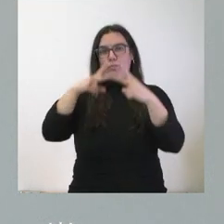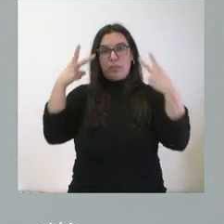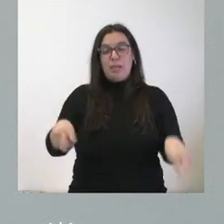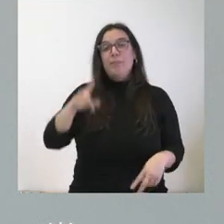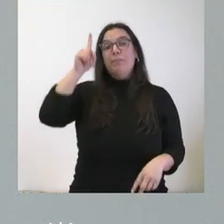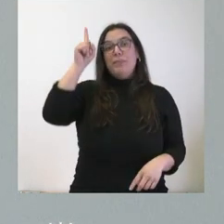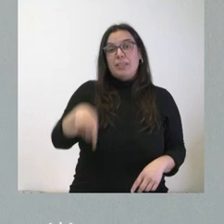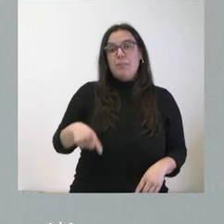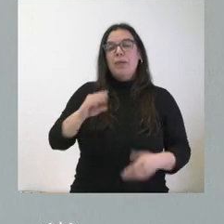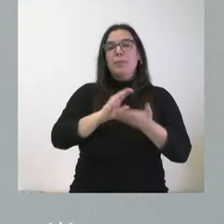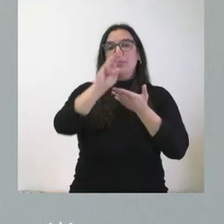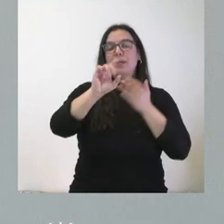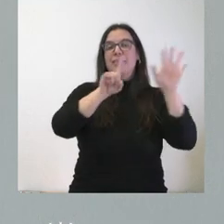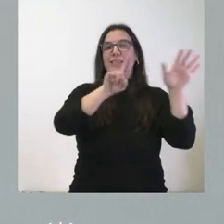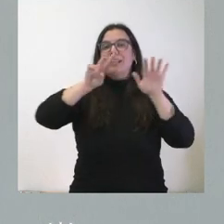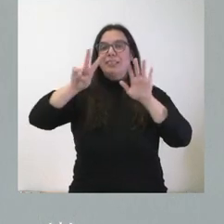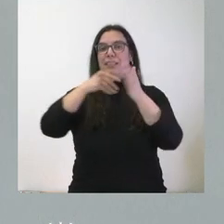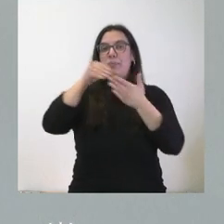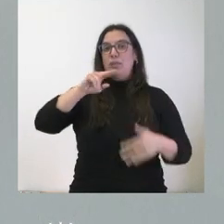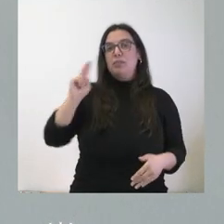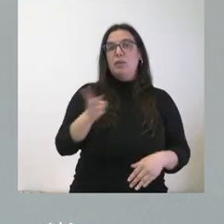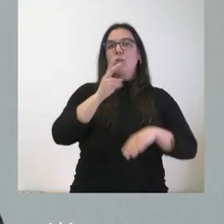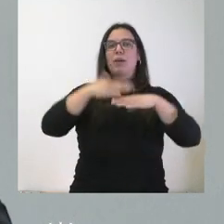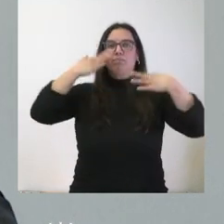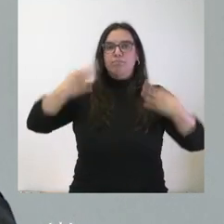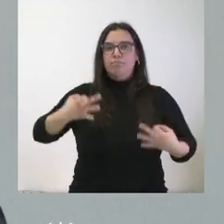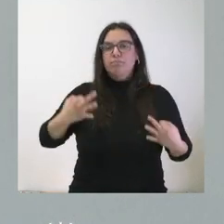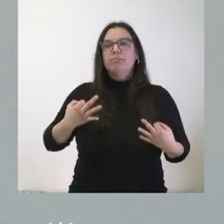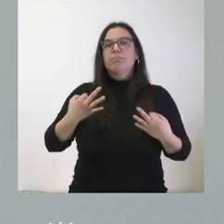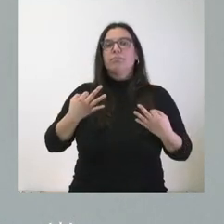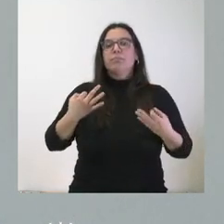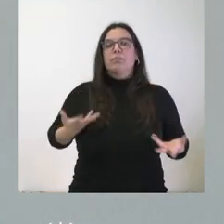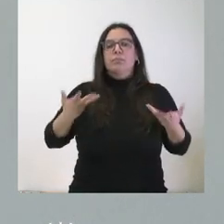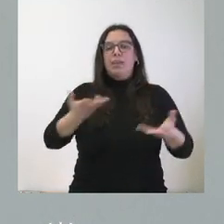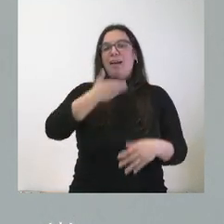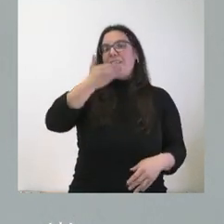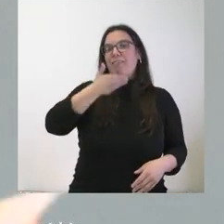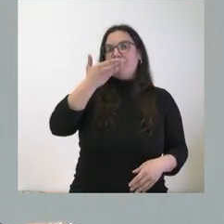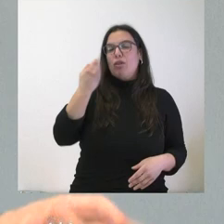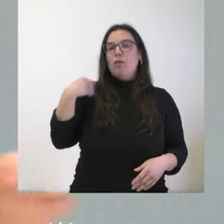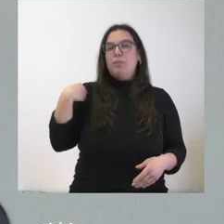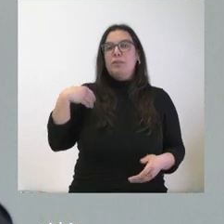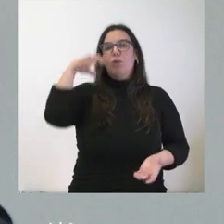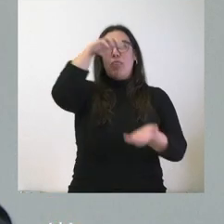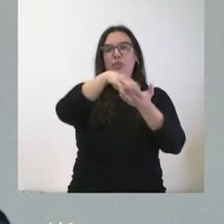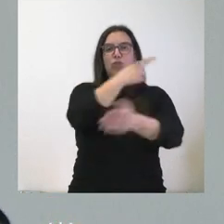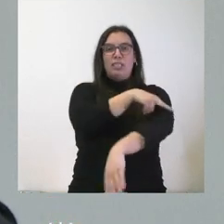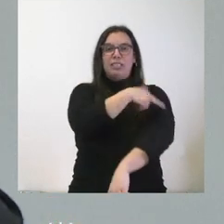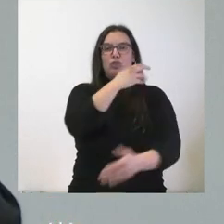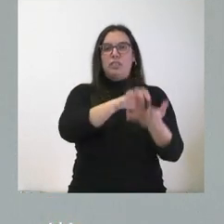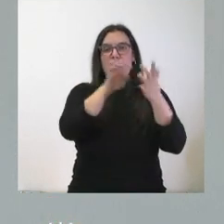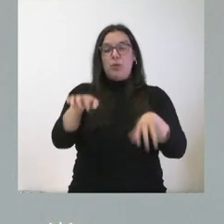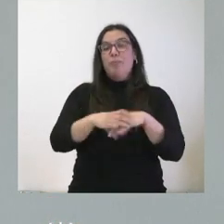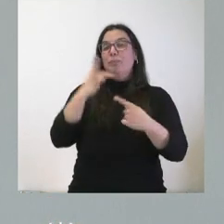cantidad de 67 millones de euros para garantizar el suministro de calefacción en las instalaciones sanitarias de Castilla y León. En alguna